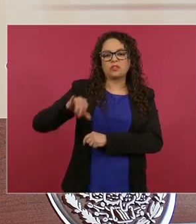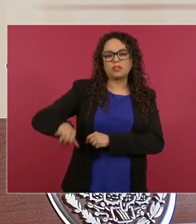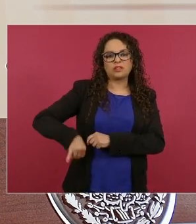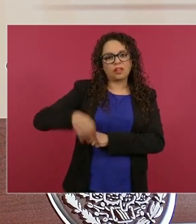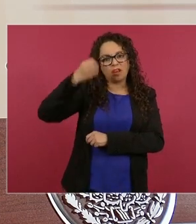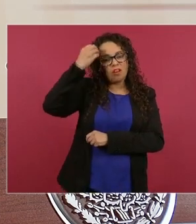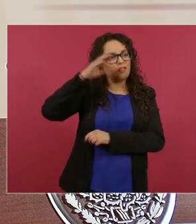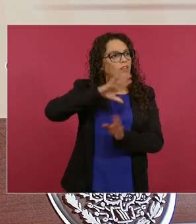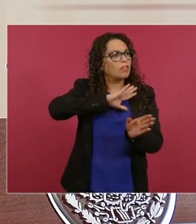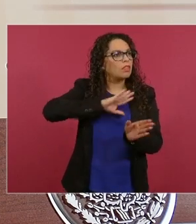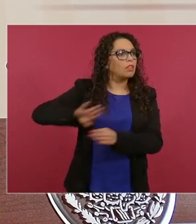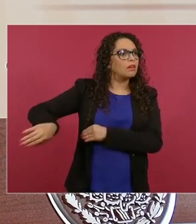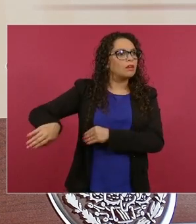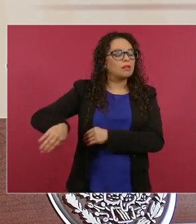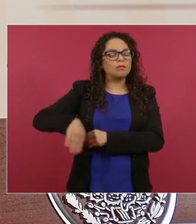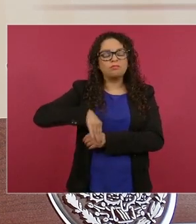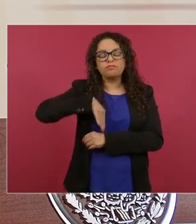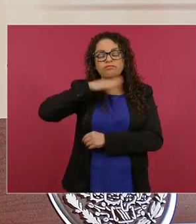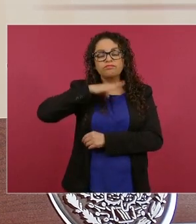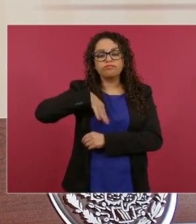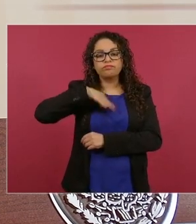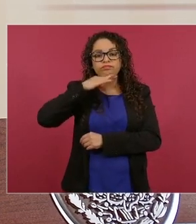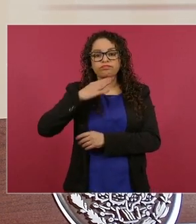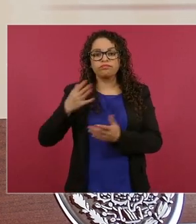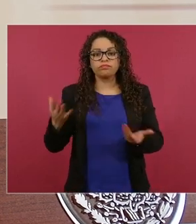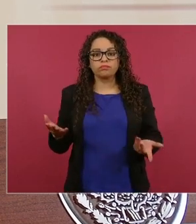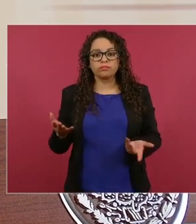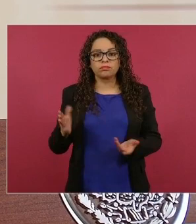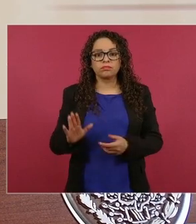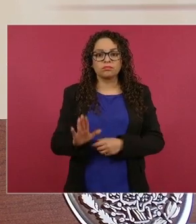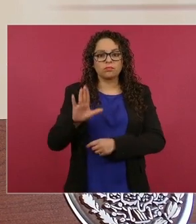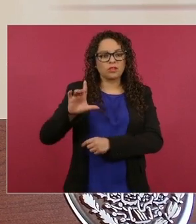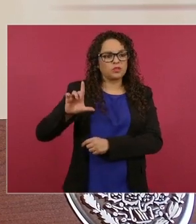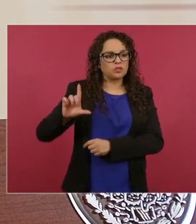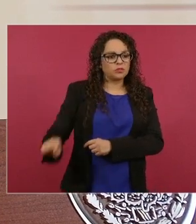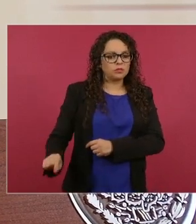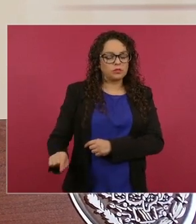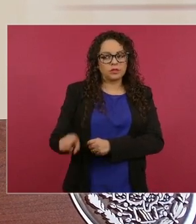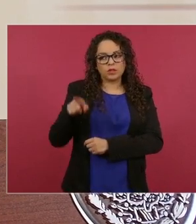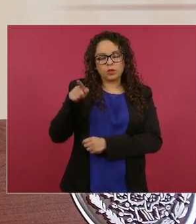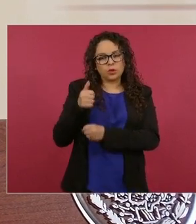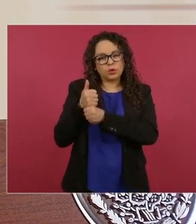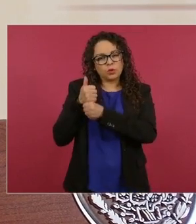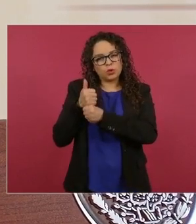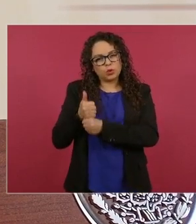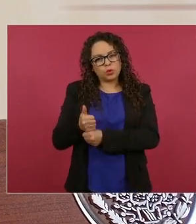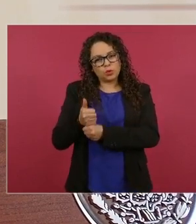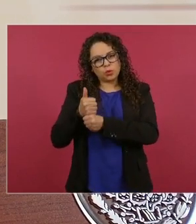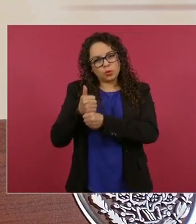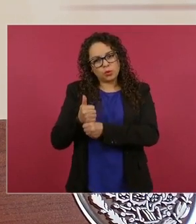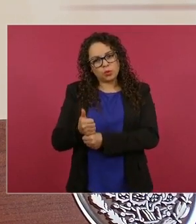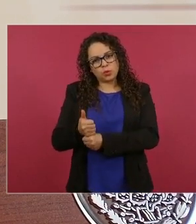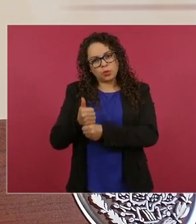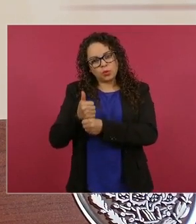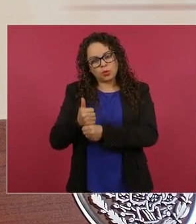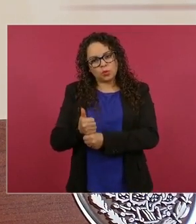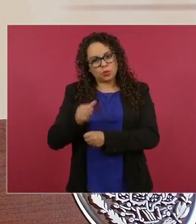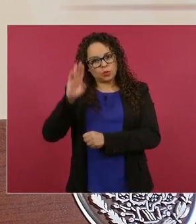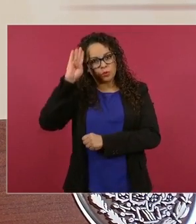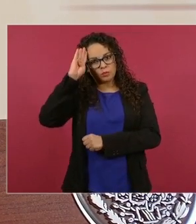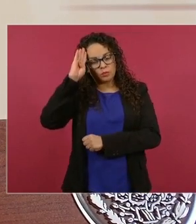de opresión, de humillación y apenas está iniciando la